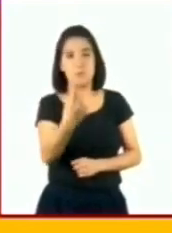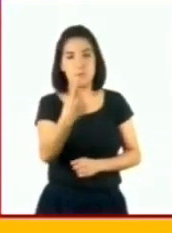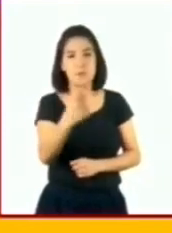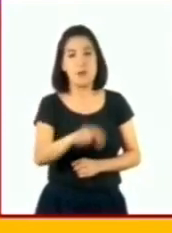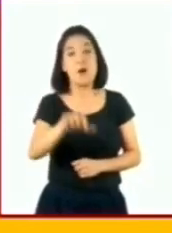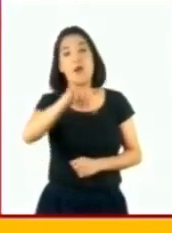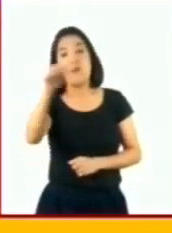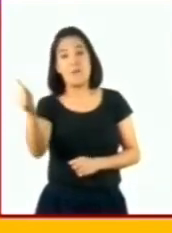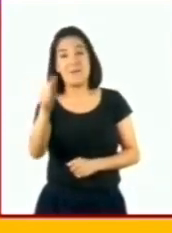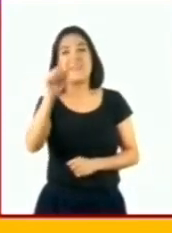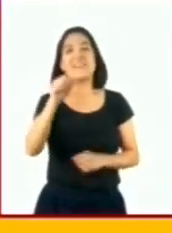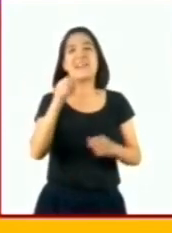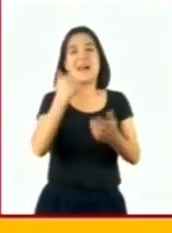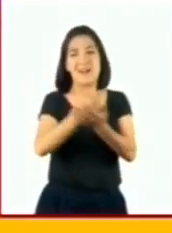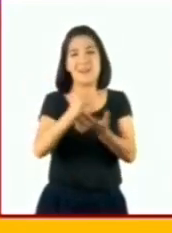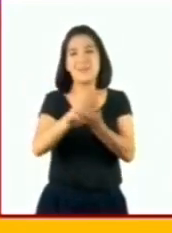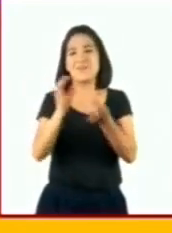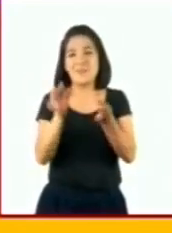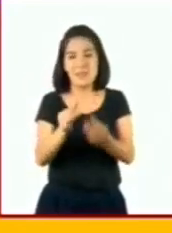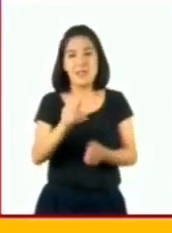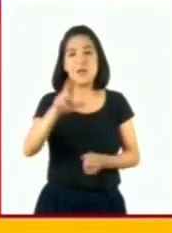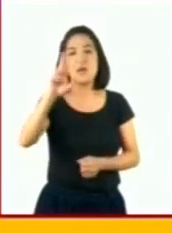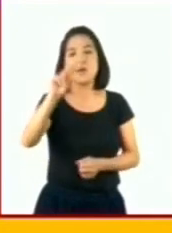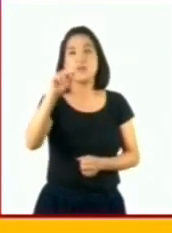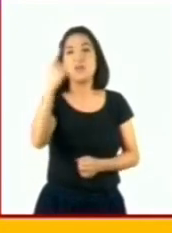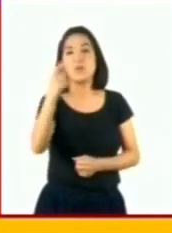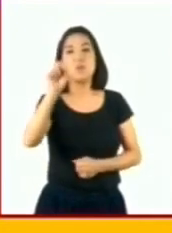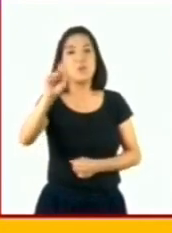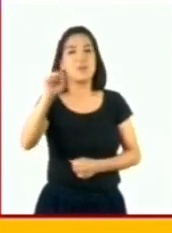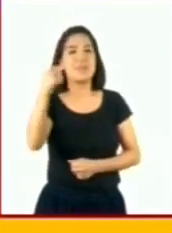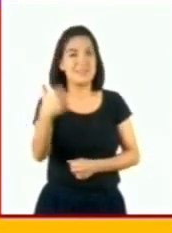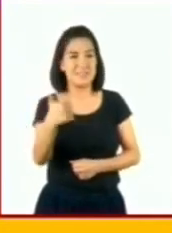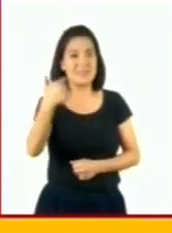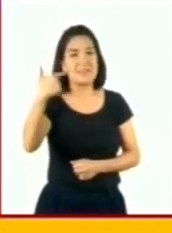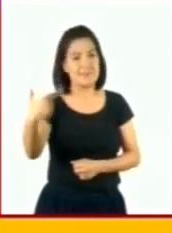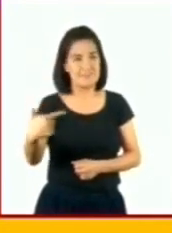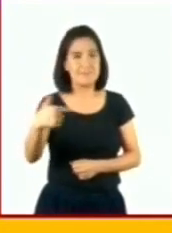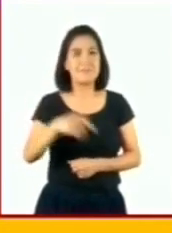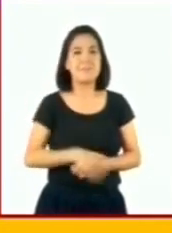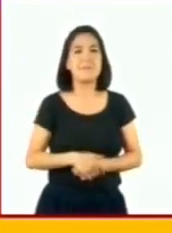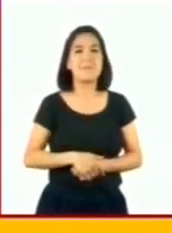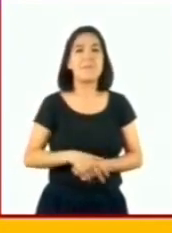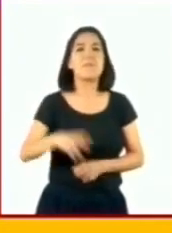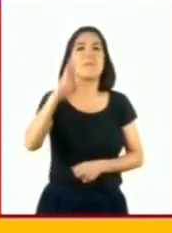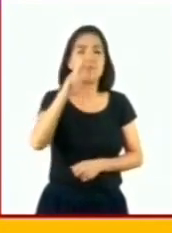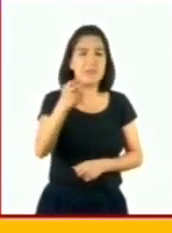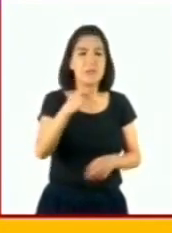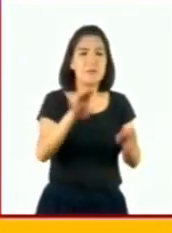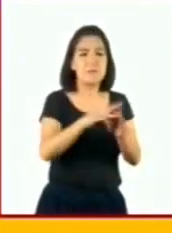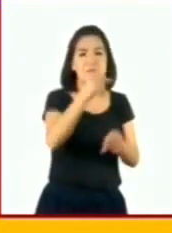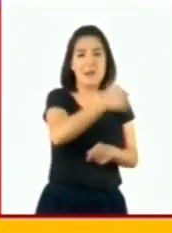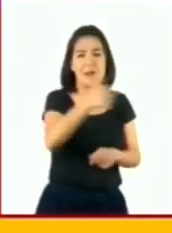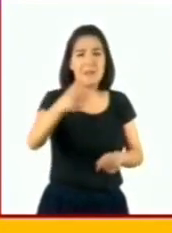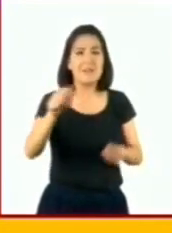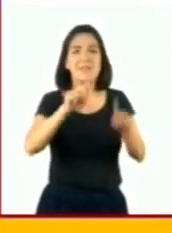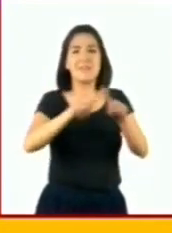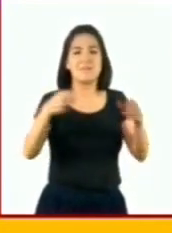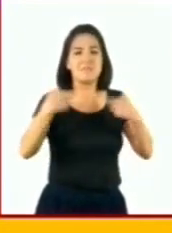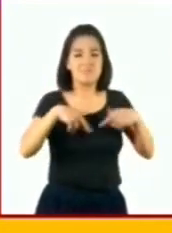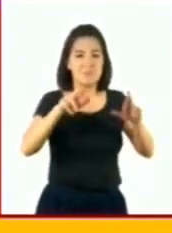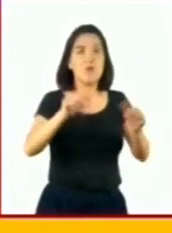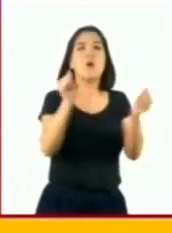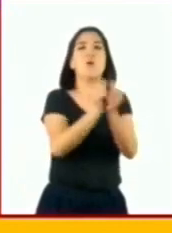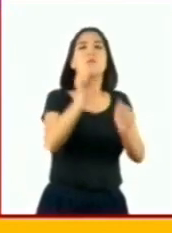y del arroz refinado son 81.6 gramos. Ambas cantidades están representadas con números